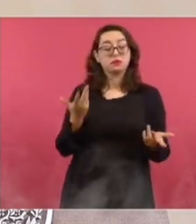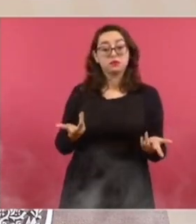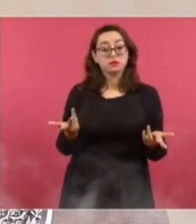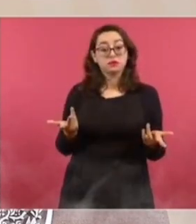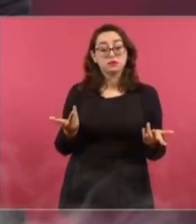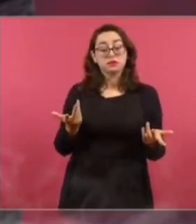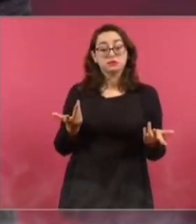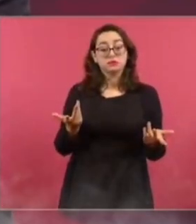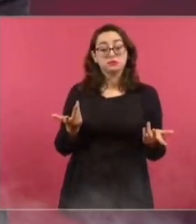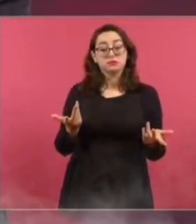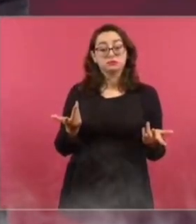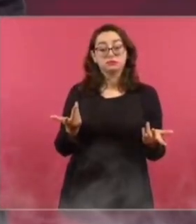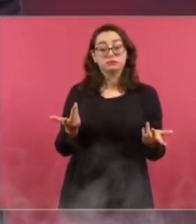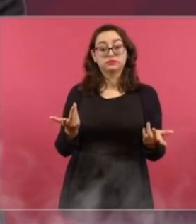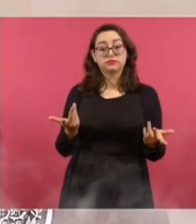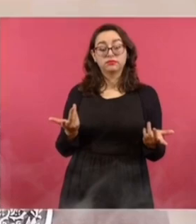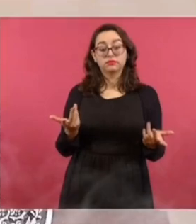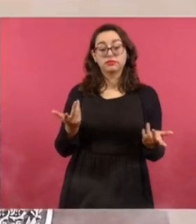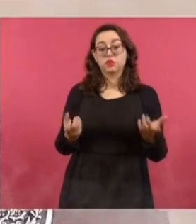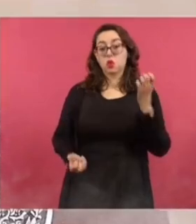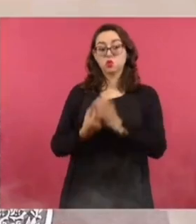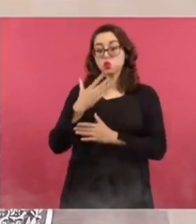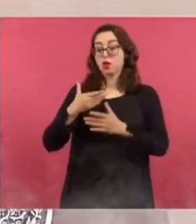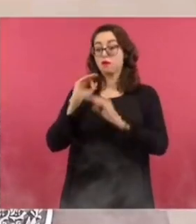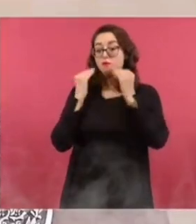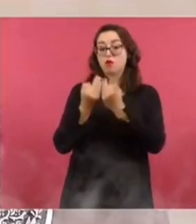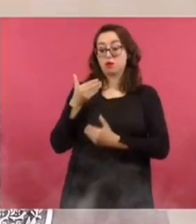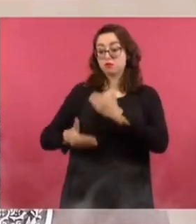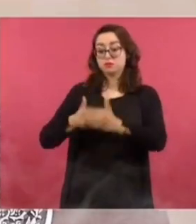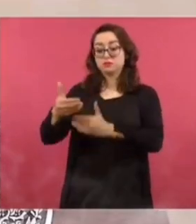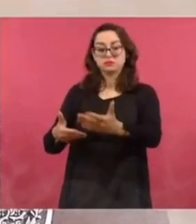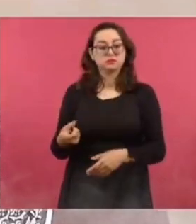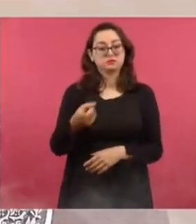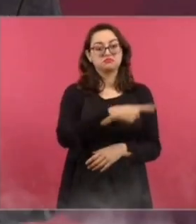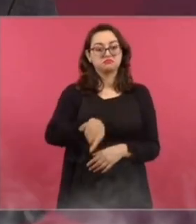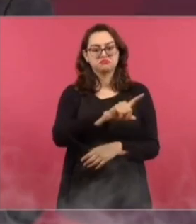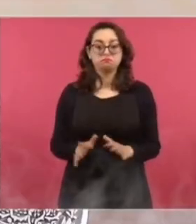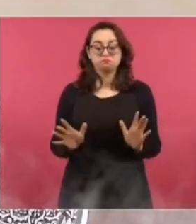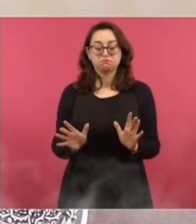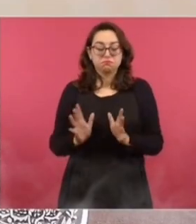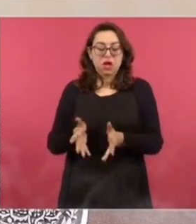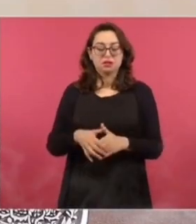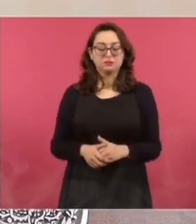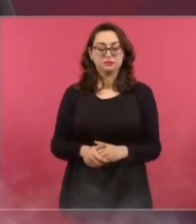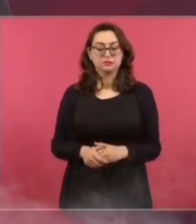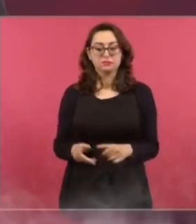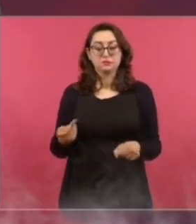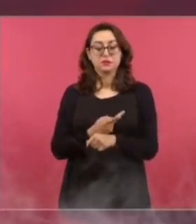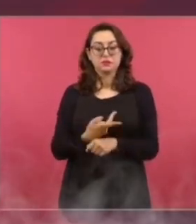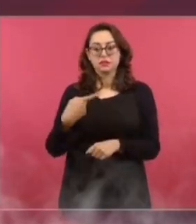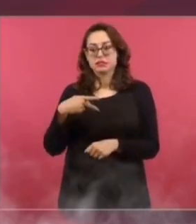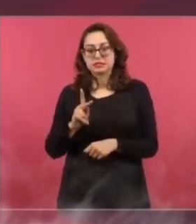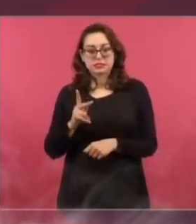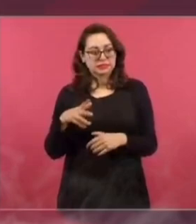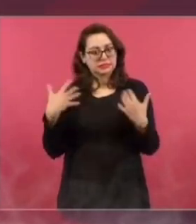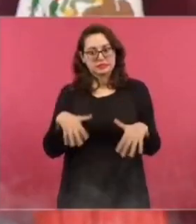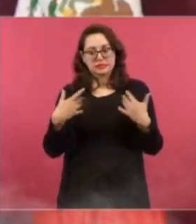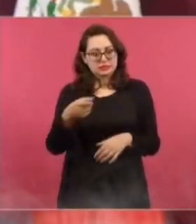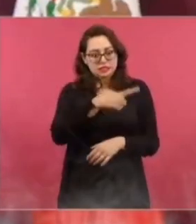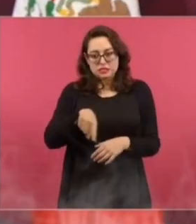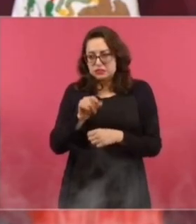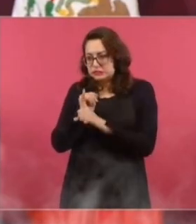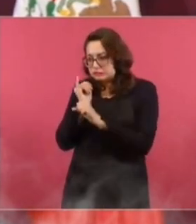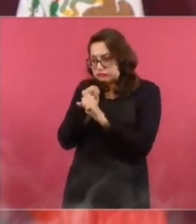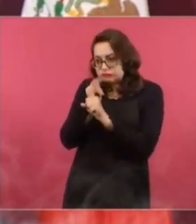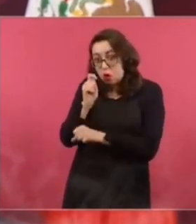con una estrategia que se está llevando a cabo, pues, pues, es hasta honesto, ¿no? Pero sí andan, ¿no? Buscando.